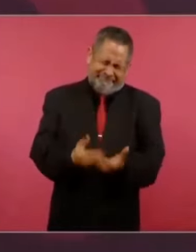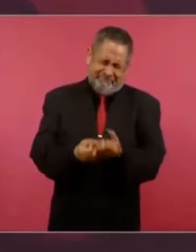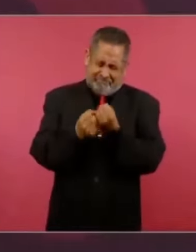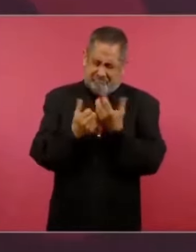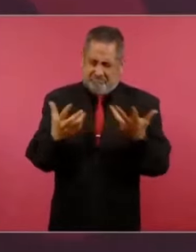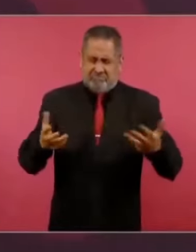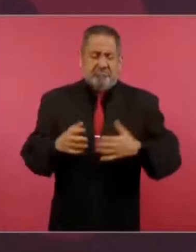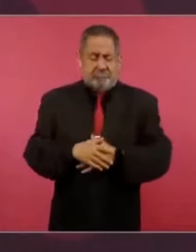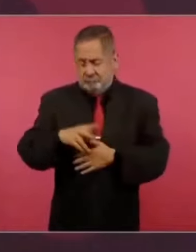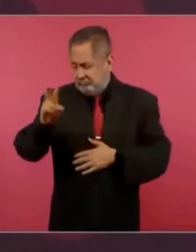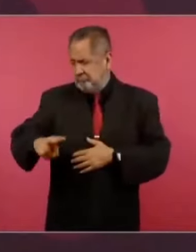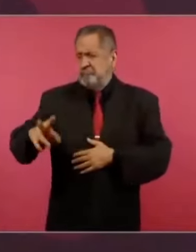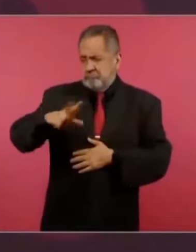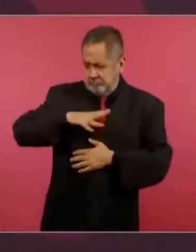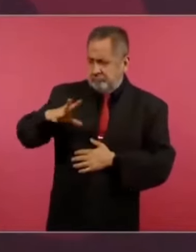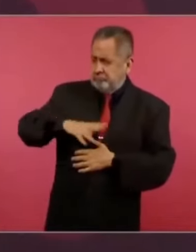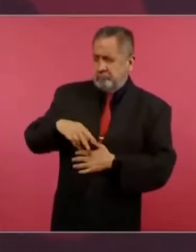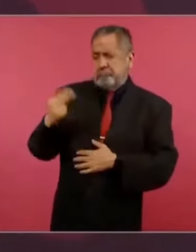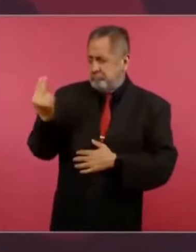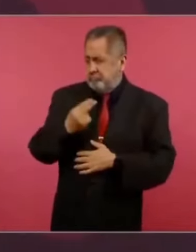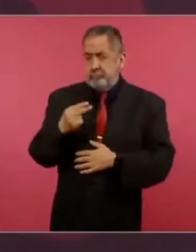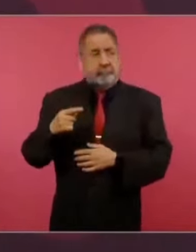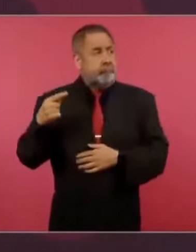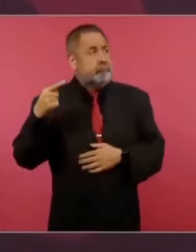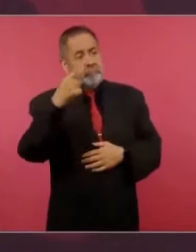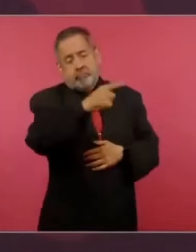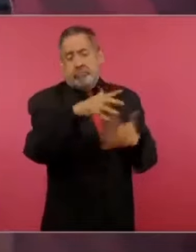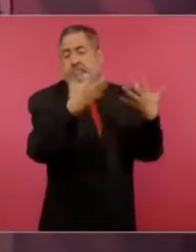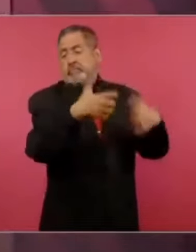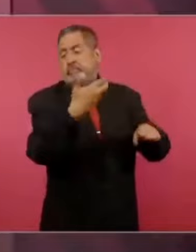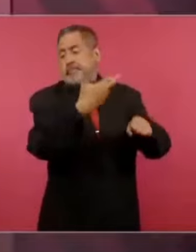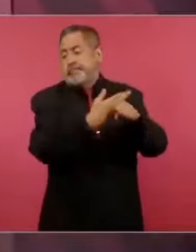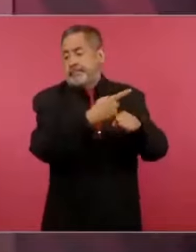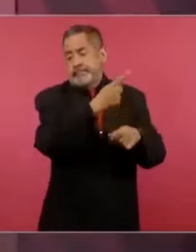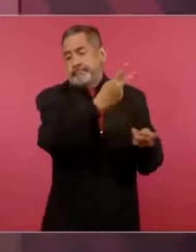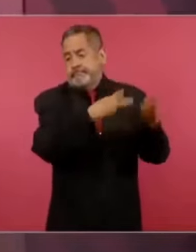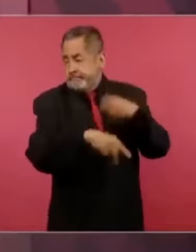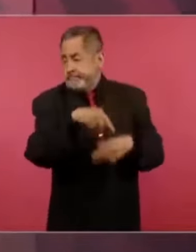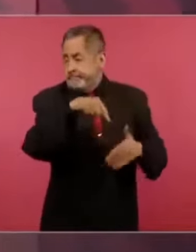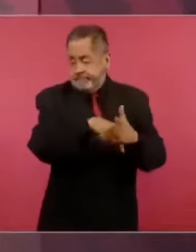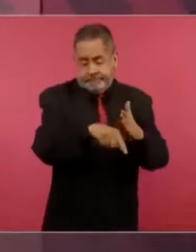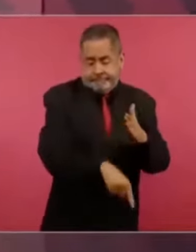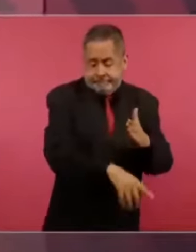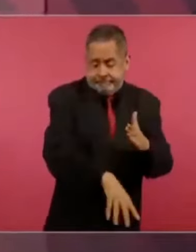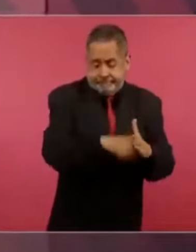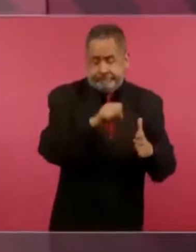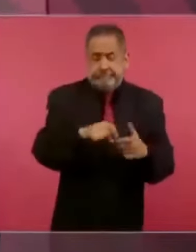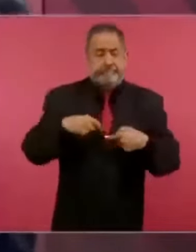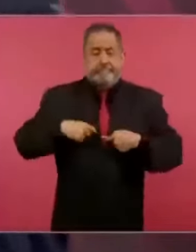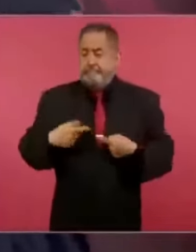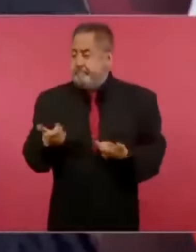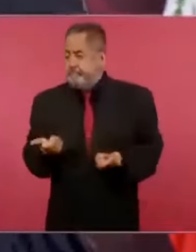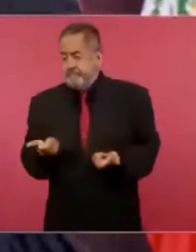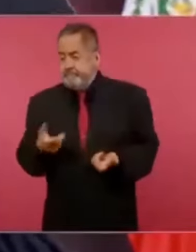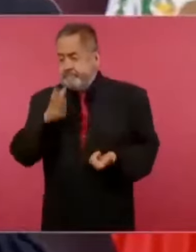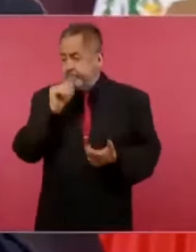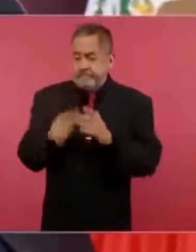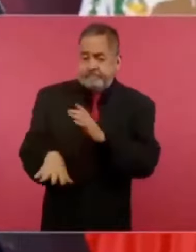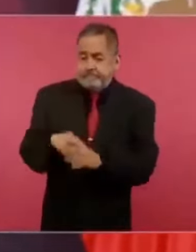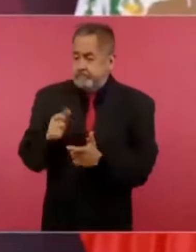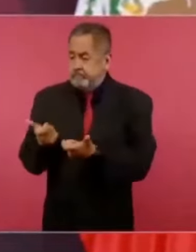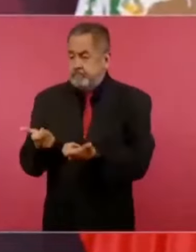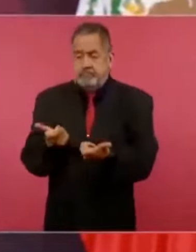los mexicanos, nada más que no teníamos cómo sacar el tesoro.